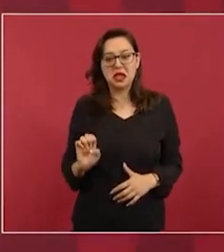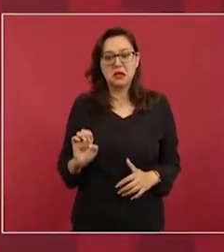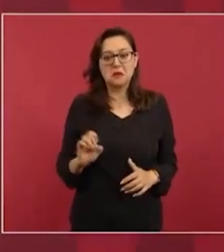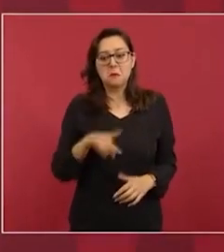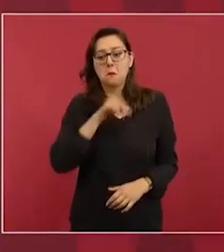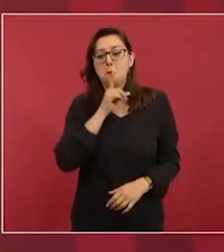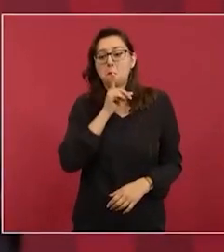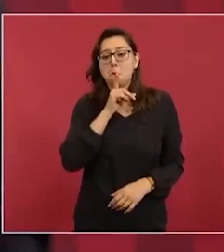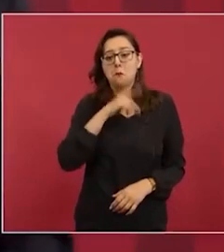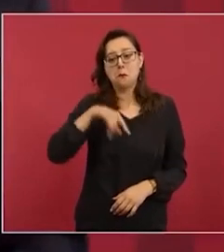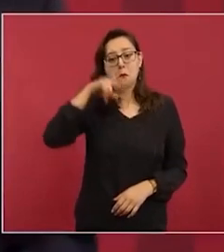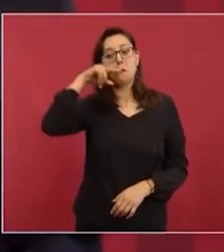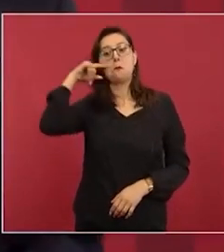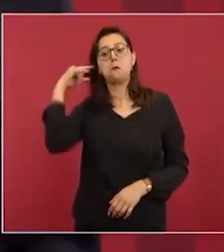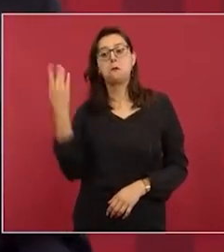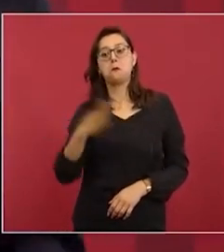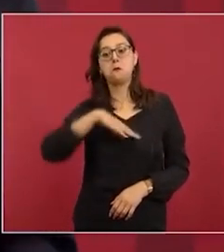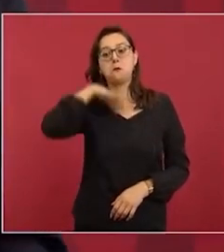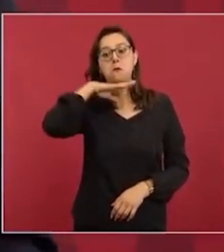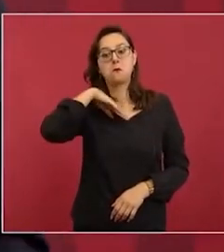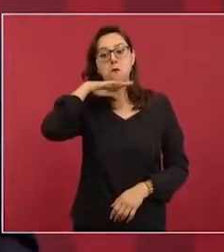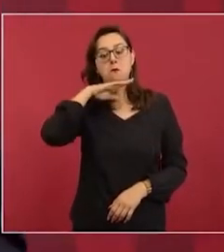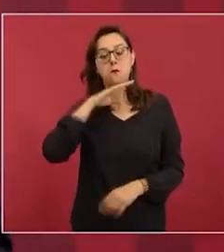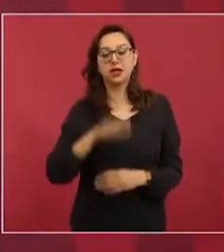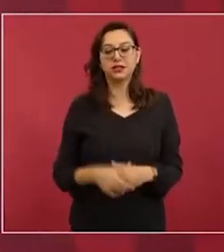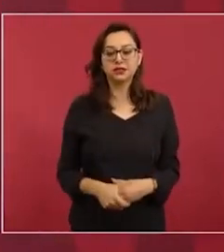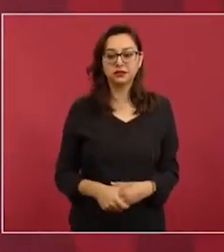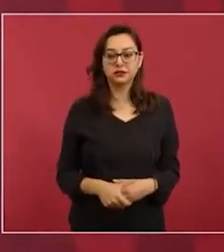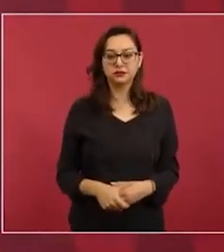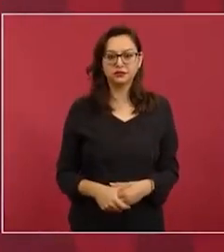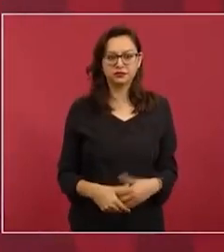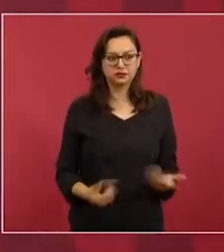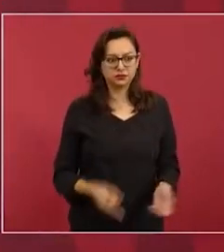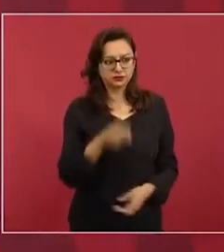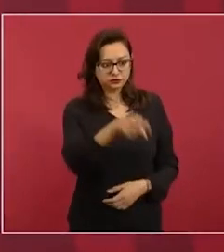para que la gente no participe.